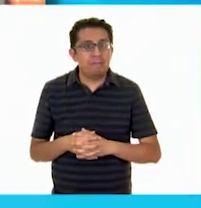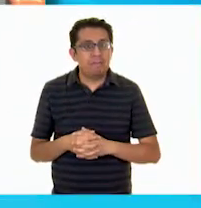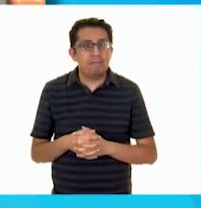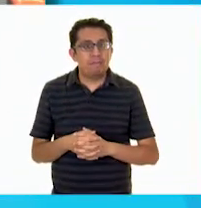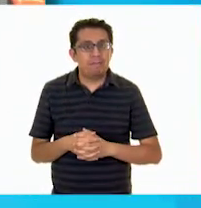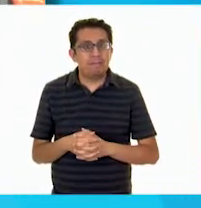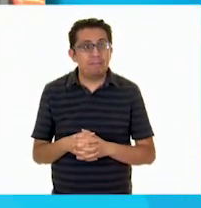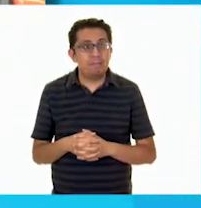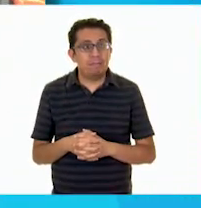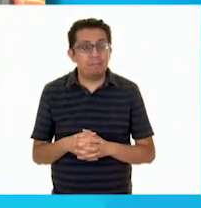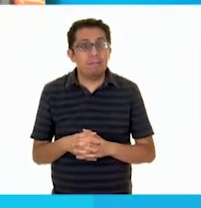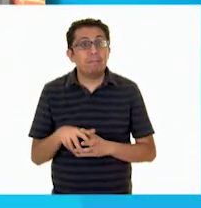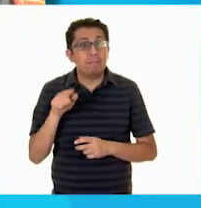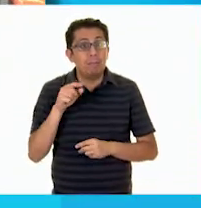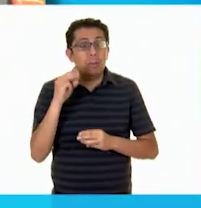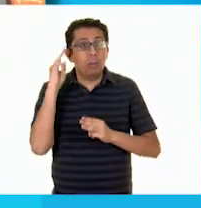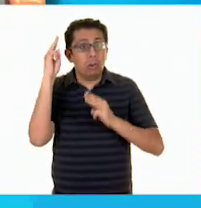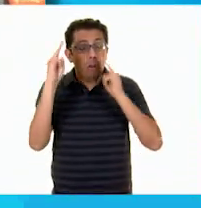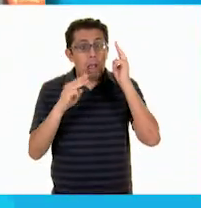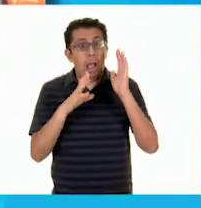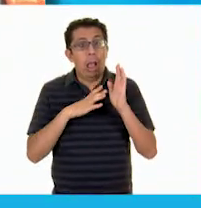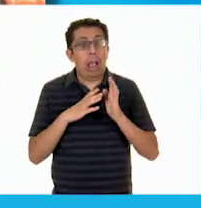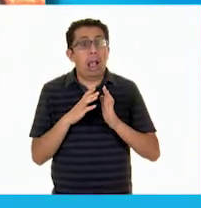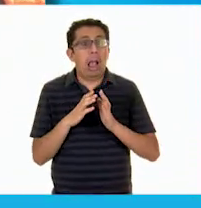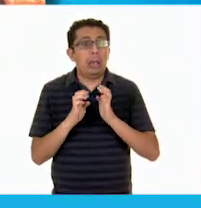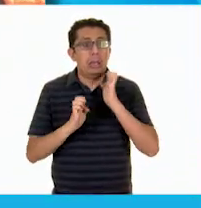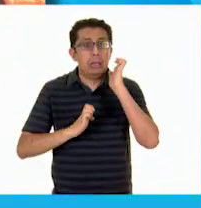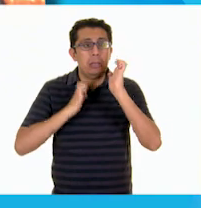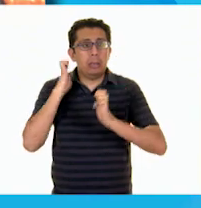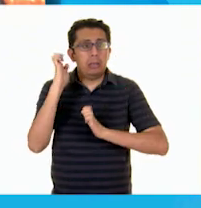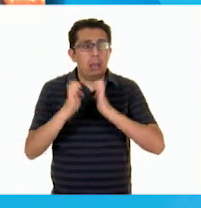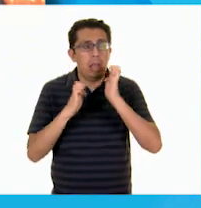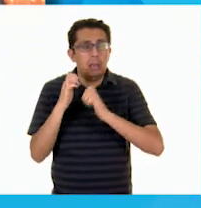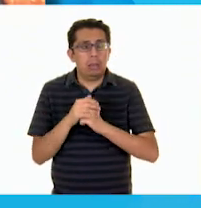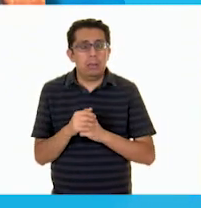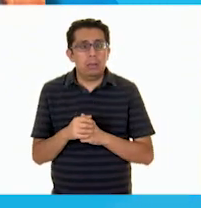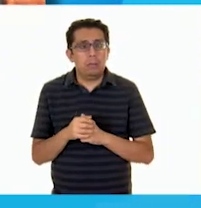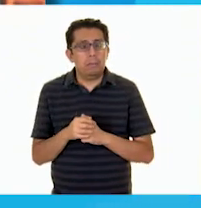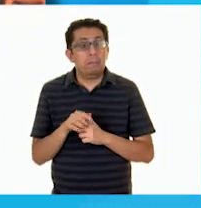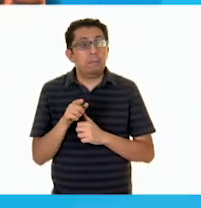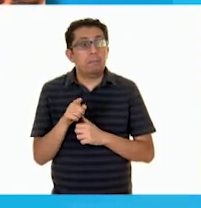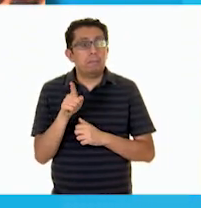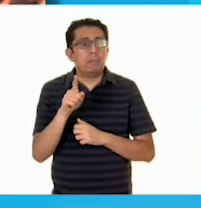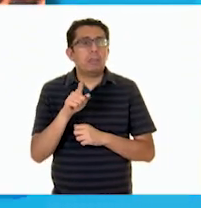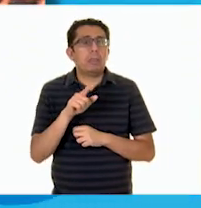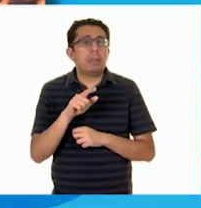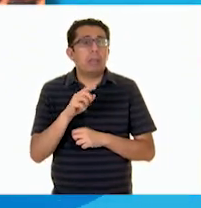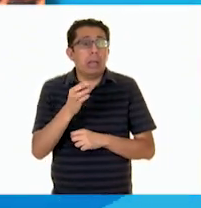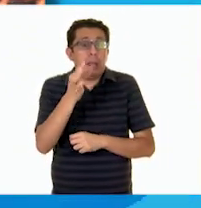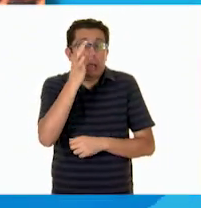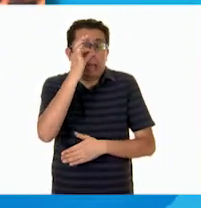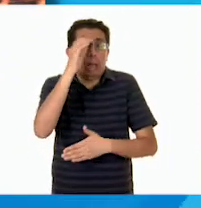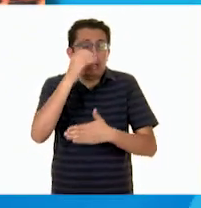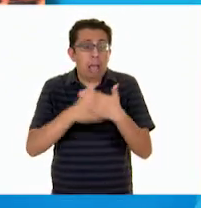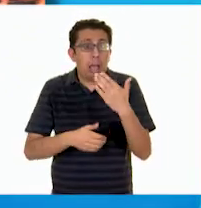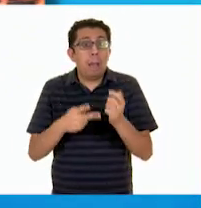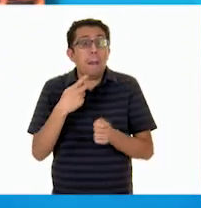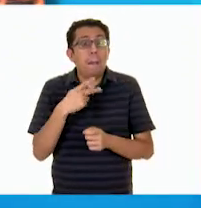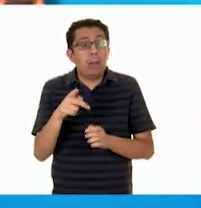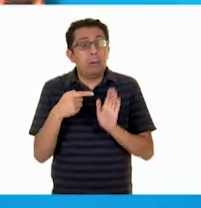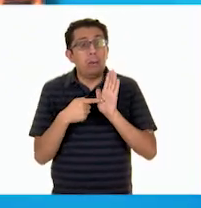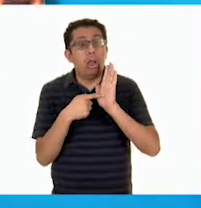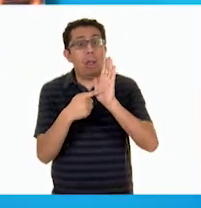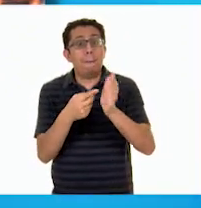En el Museo del Carmen hay una exposición que se irá pronto. Pero gracias a ella podemos conocer a los perros que